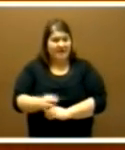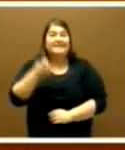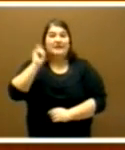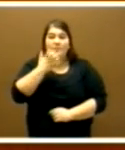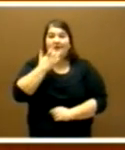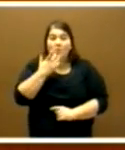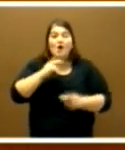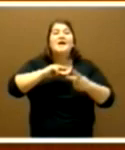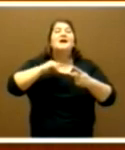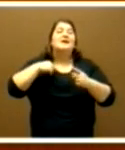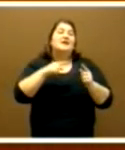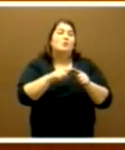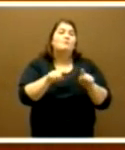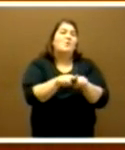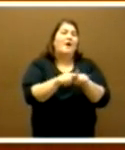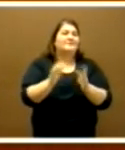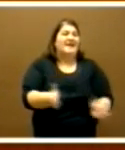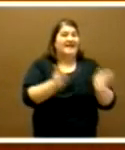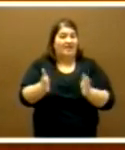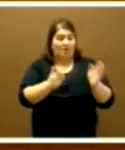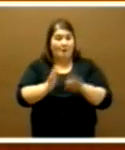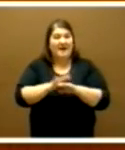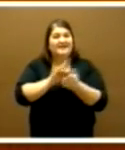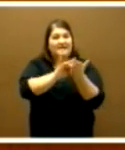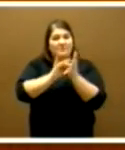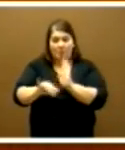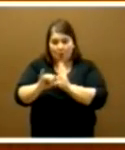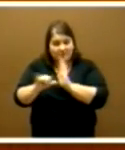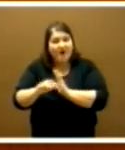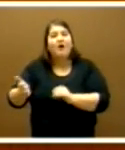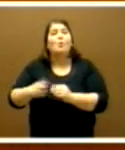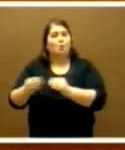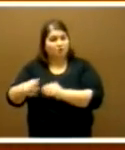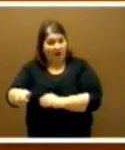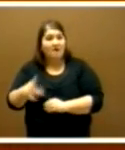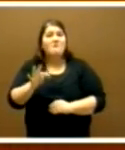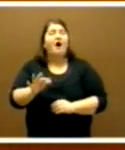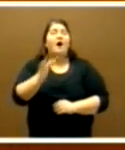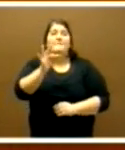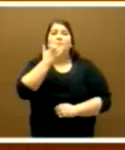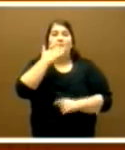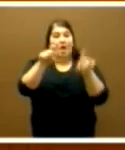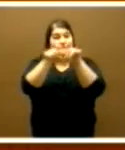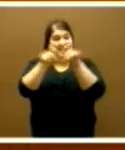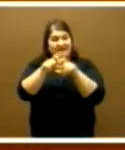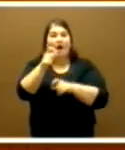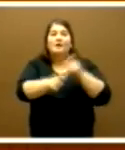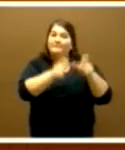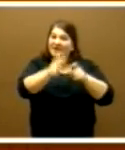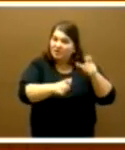generación de nuevos empleos vinculados a las servicios de proximidad, al fortalecimiento del capital humano en el tejido empresarial,